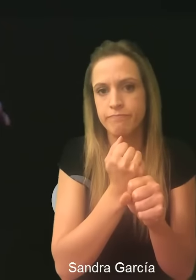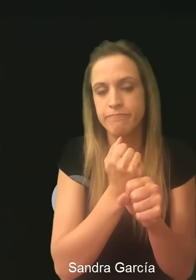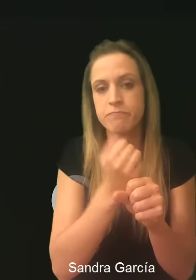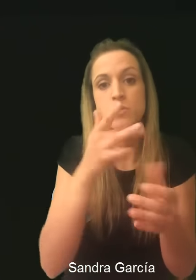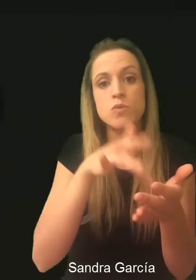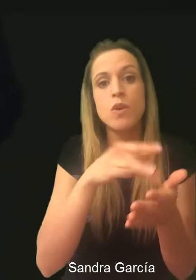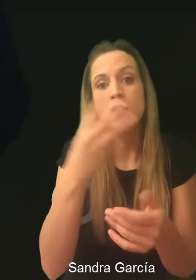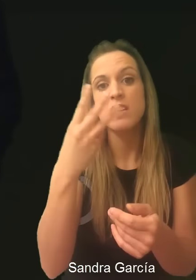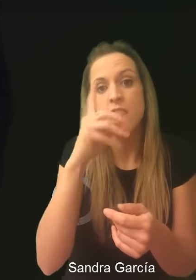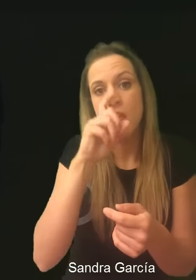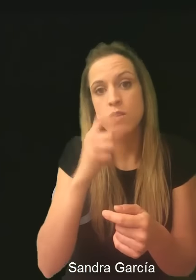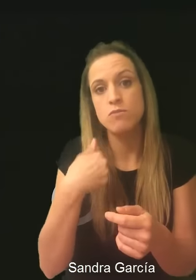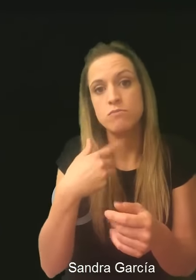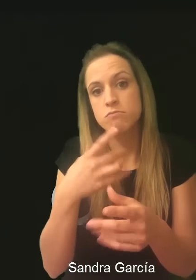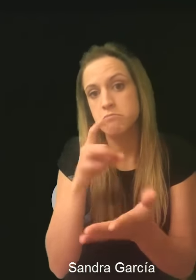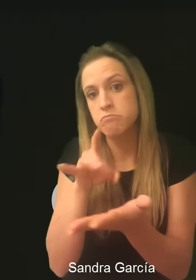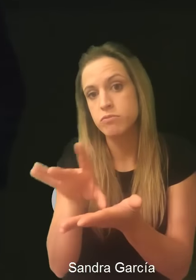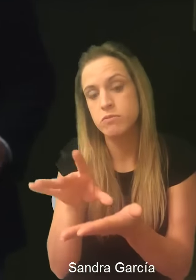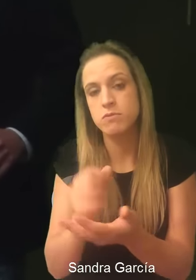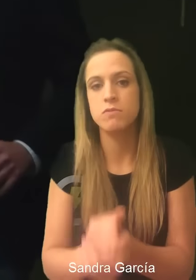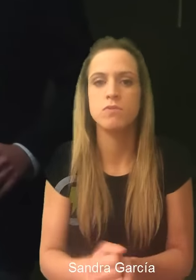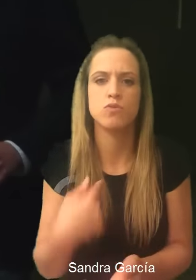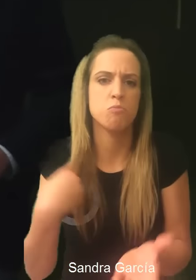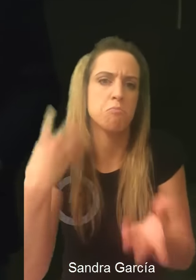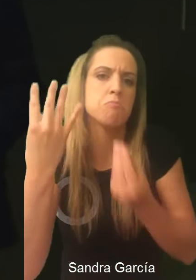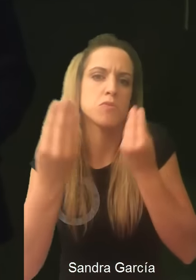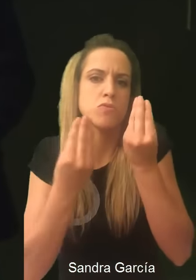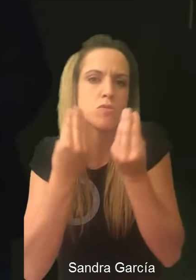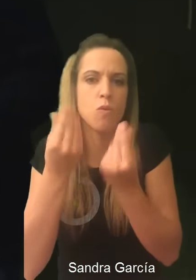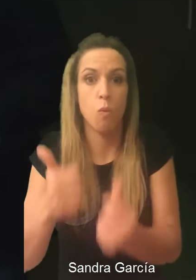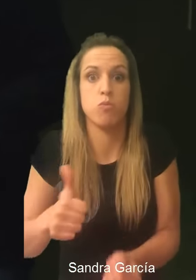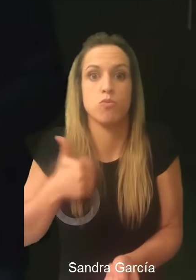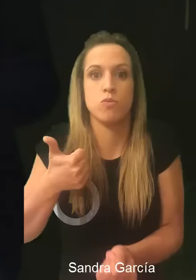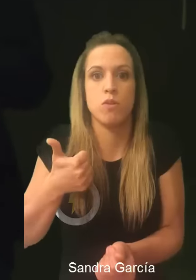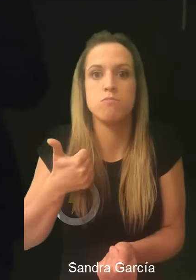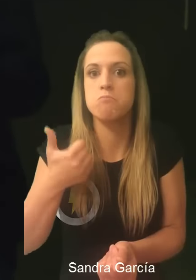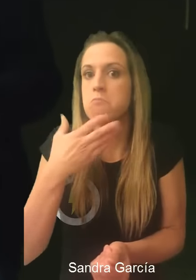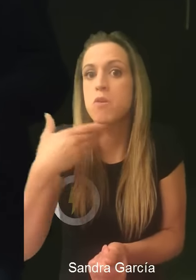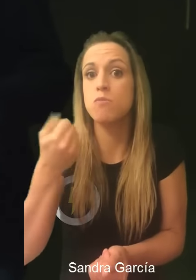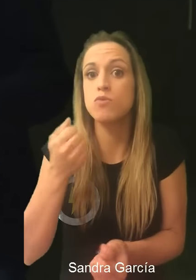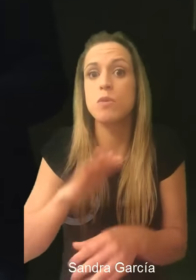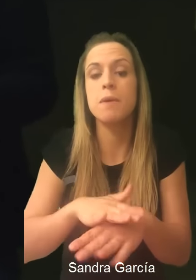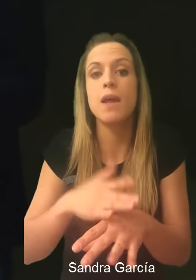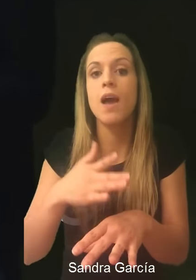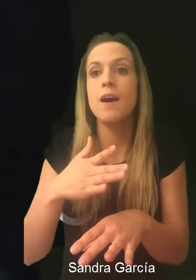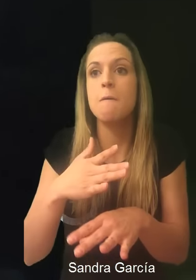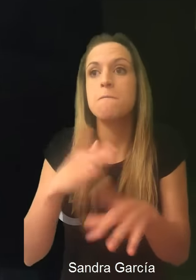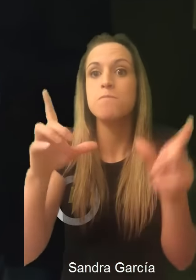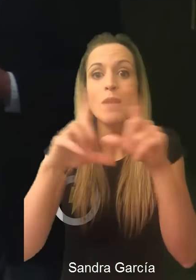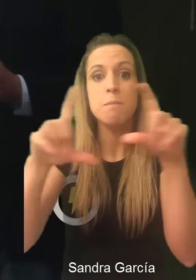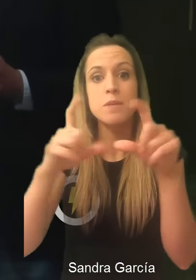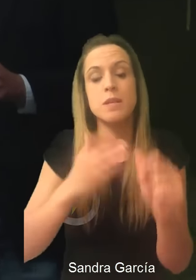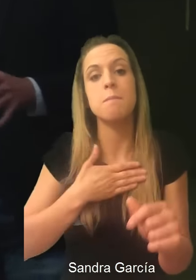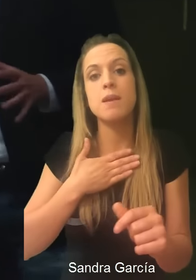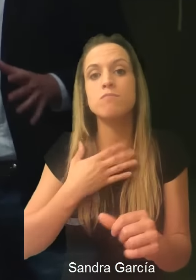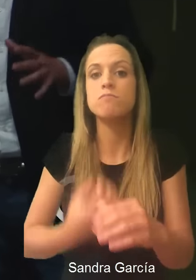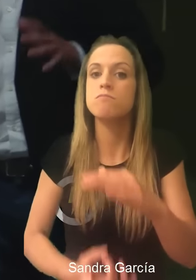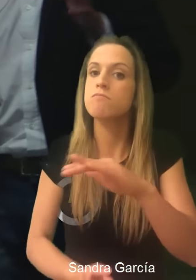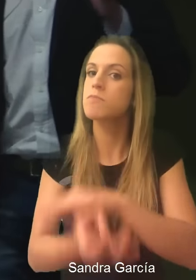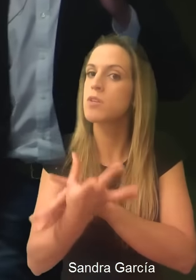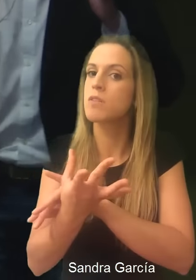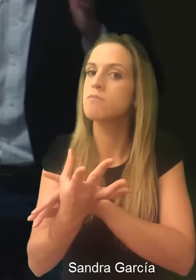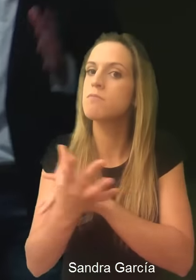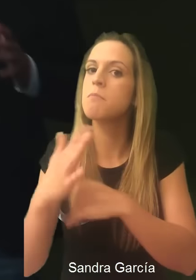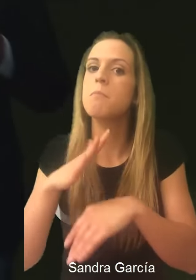despidieron. Y dije, bueno, qué oportunidad más increíble para emprender mi propio negocio, para crear